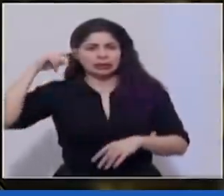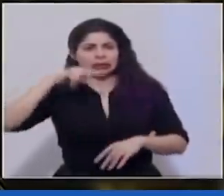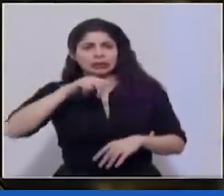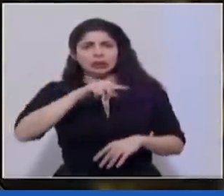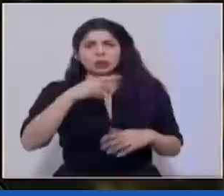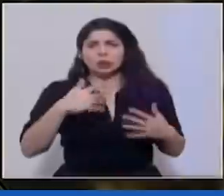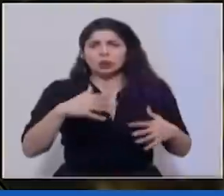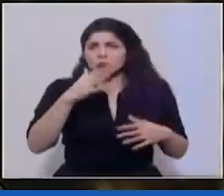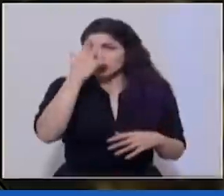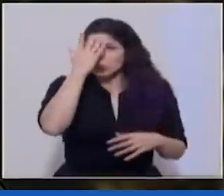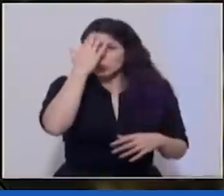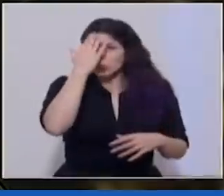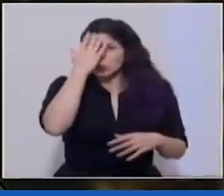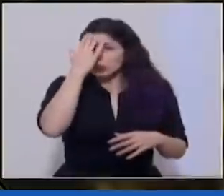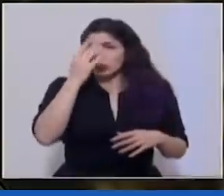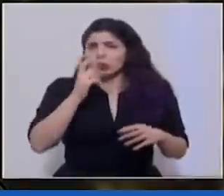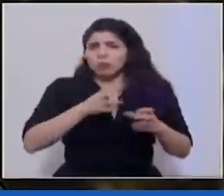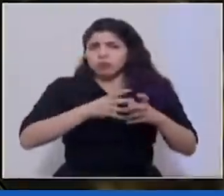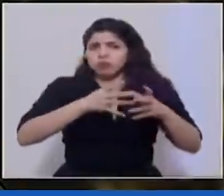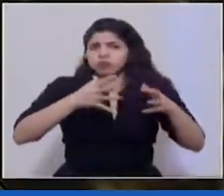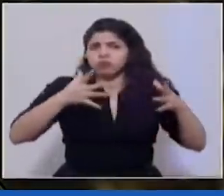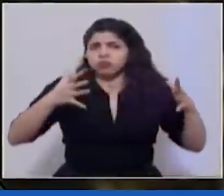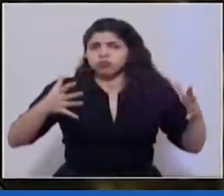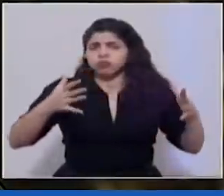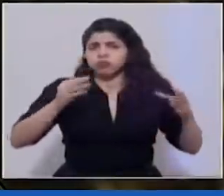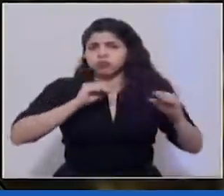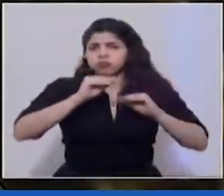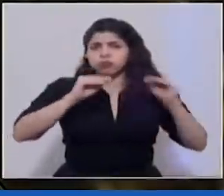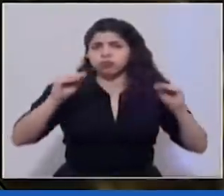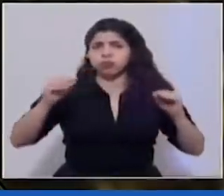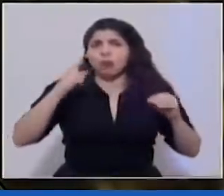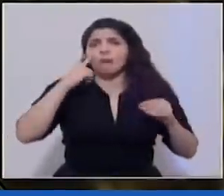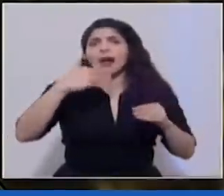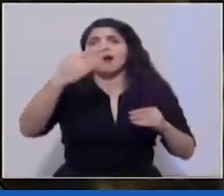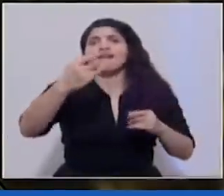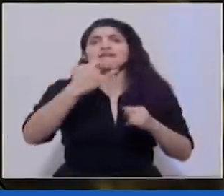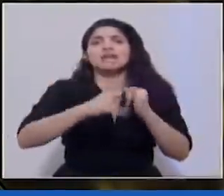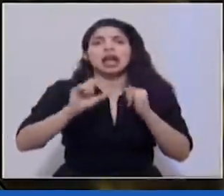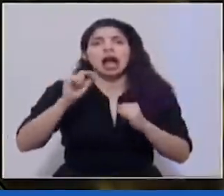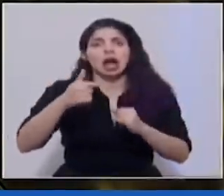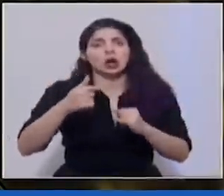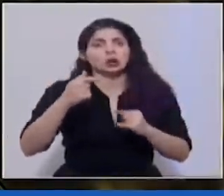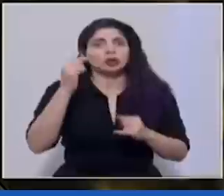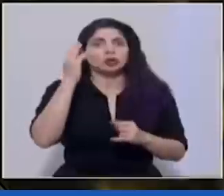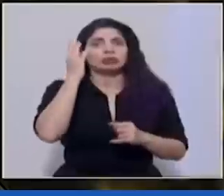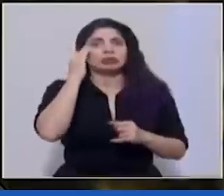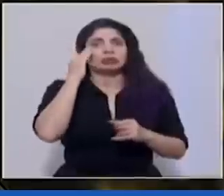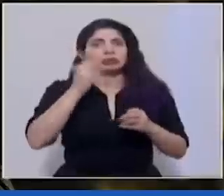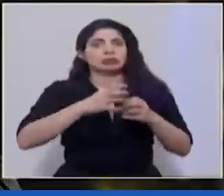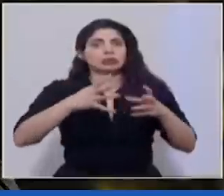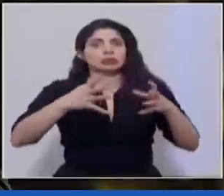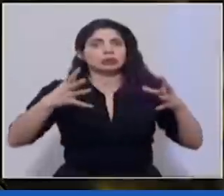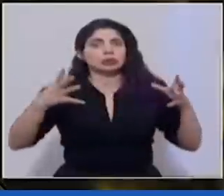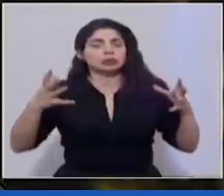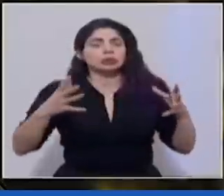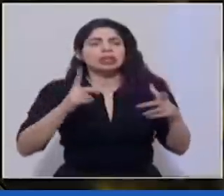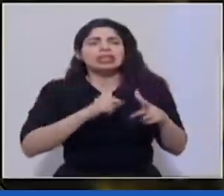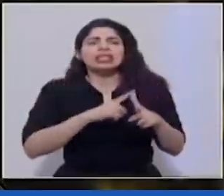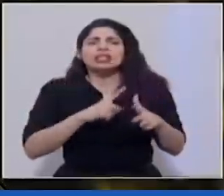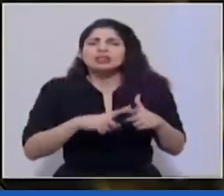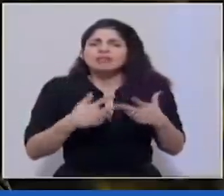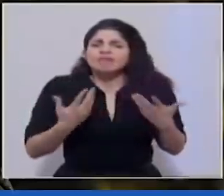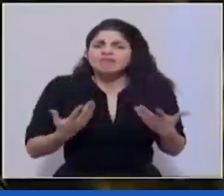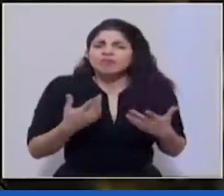preocupante y hasta alarmante con viras a finales de agosto con cuánta pues